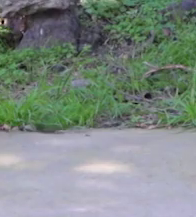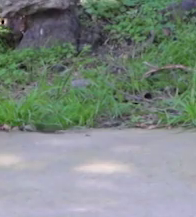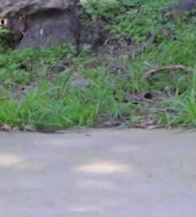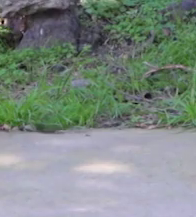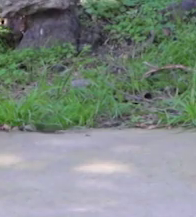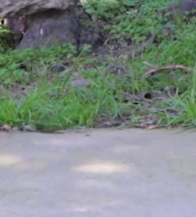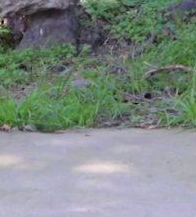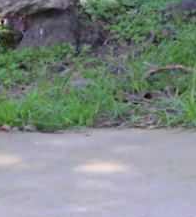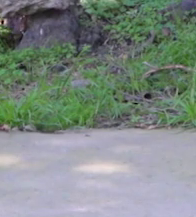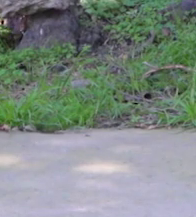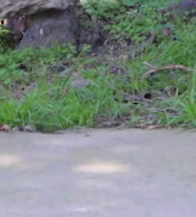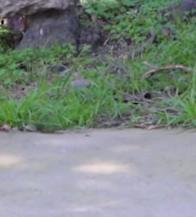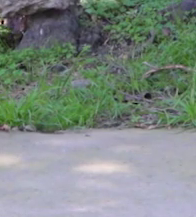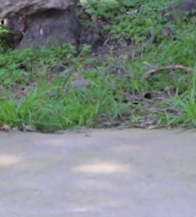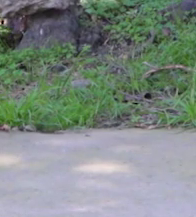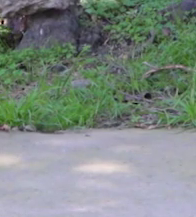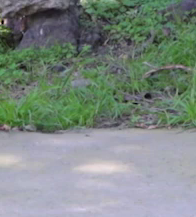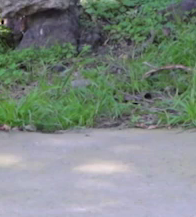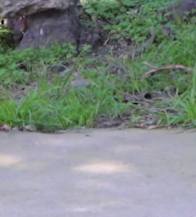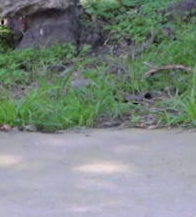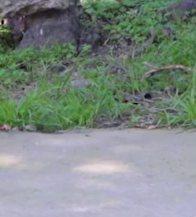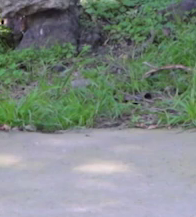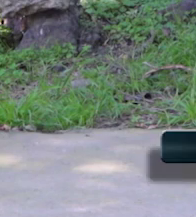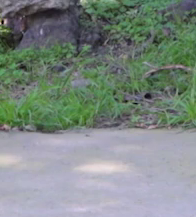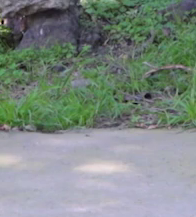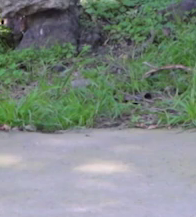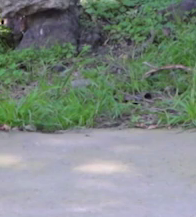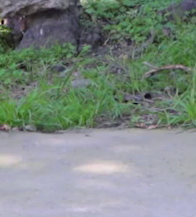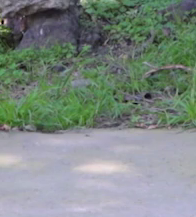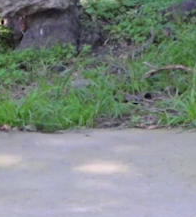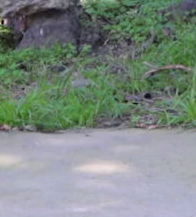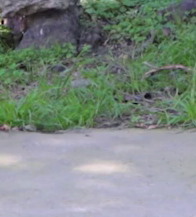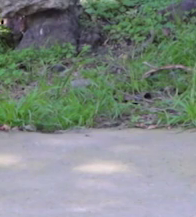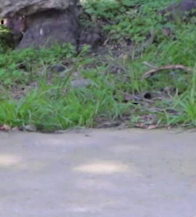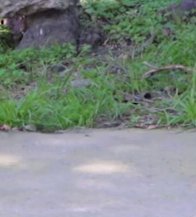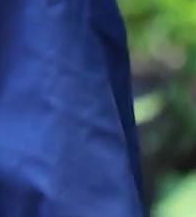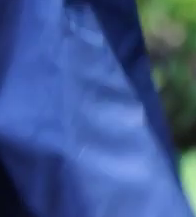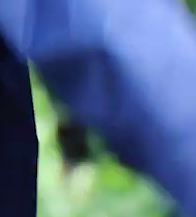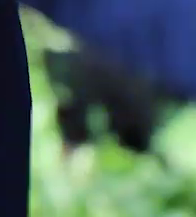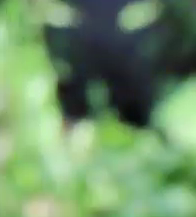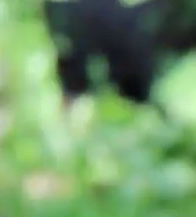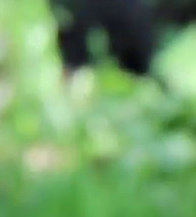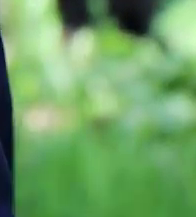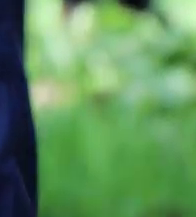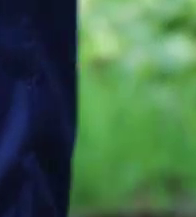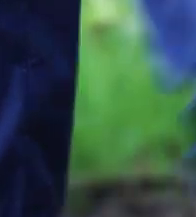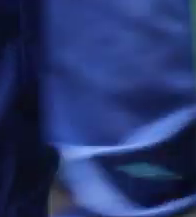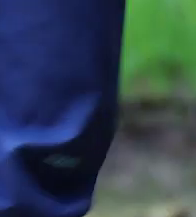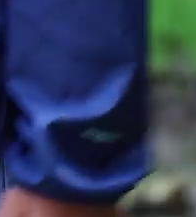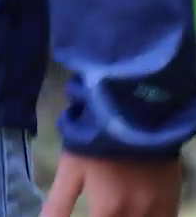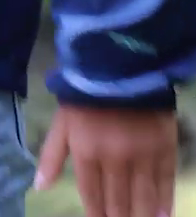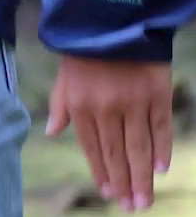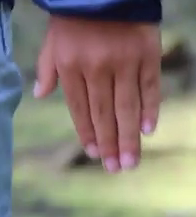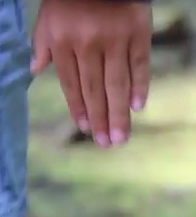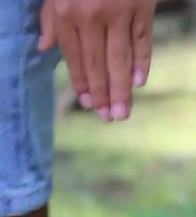Las puntas hacia adentro. Nuevamente las ponemos en posición. Las puntas hacia adentro de los pies.